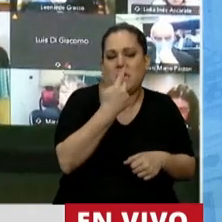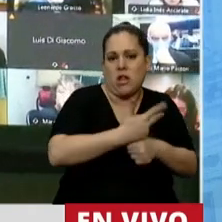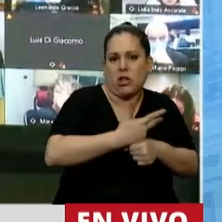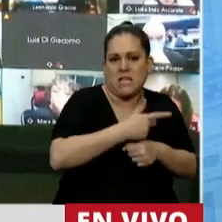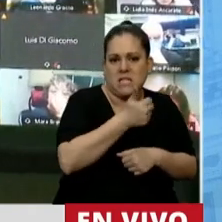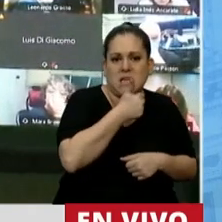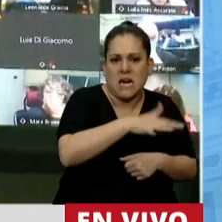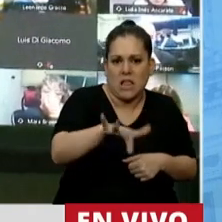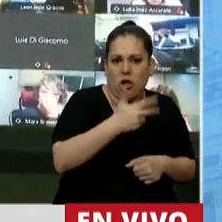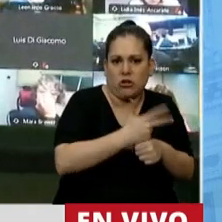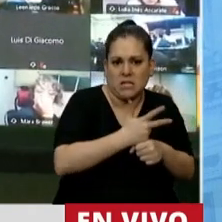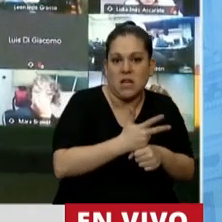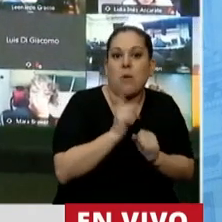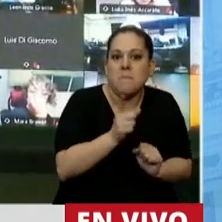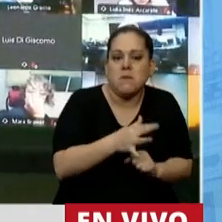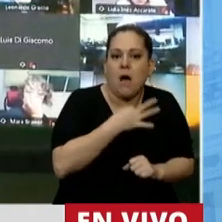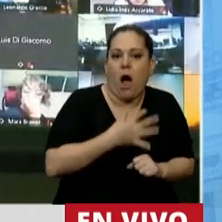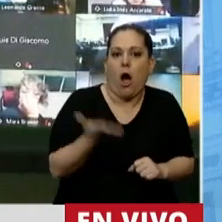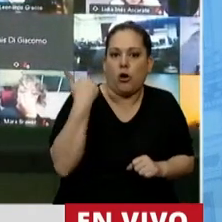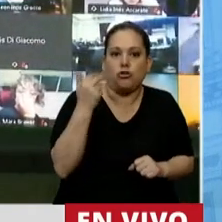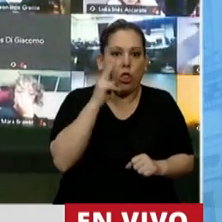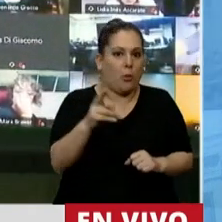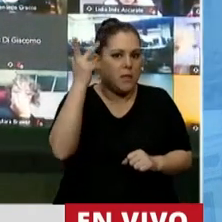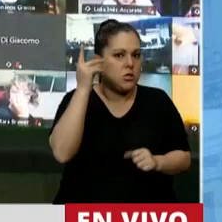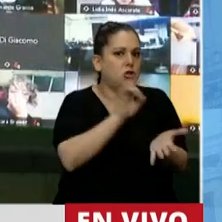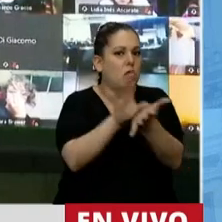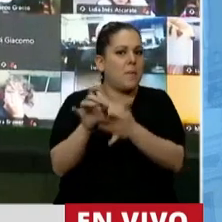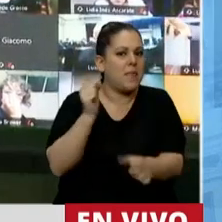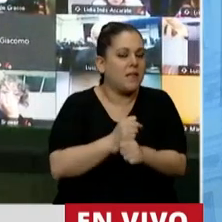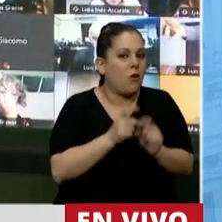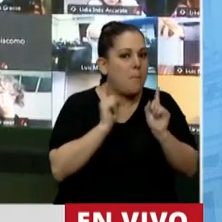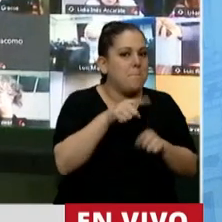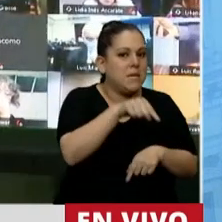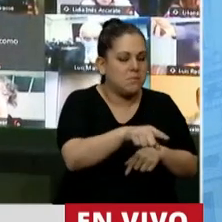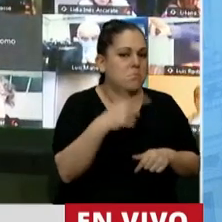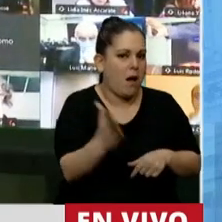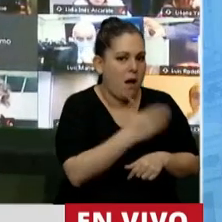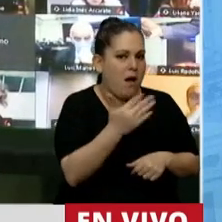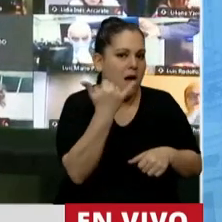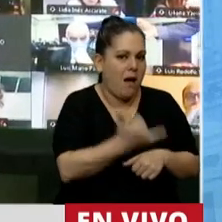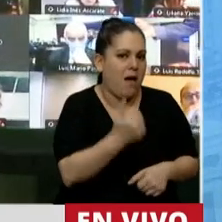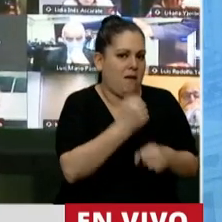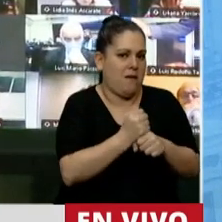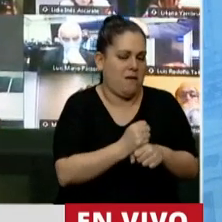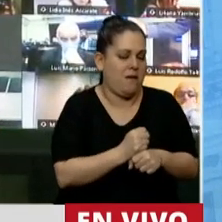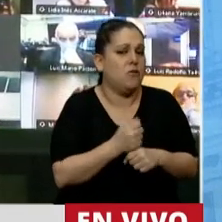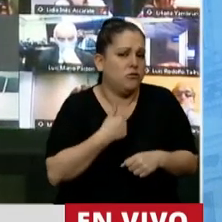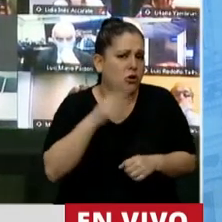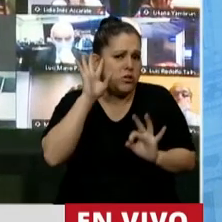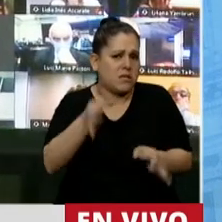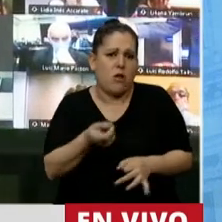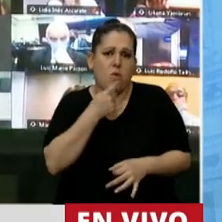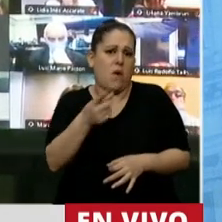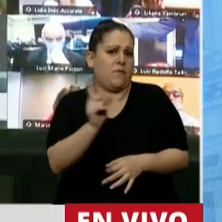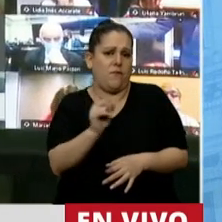trabajadores hasta agosto del 2018. Yo creo, Presidente, que cuando no es fácil legislar sobre